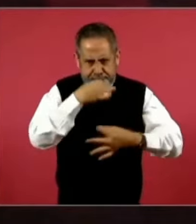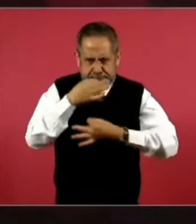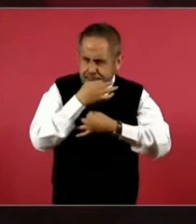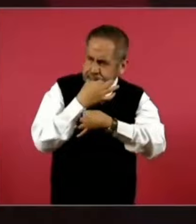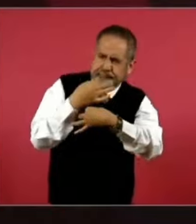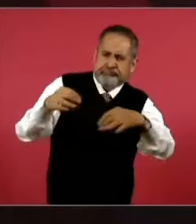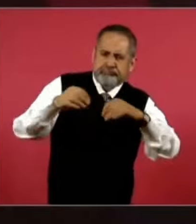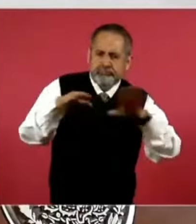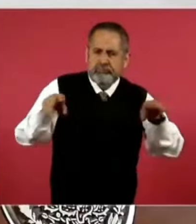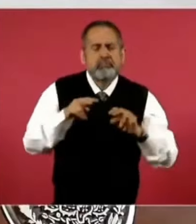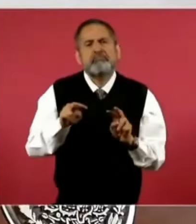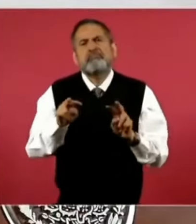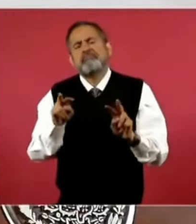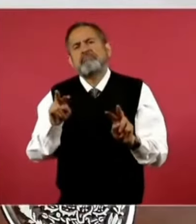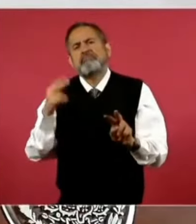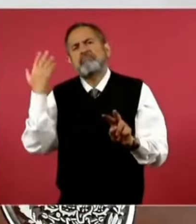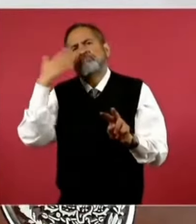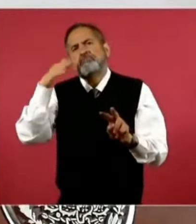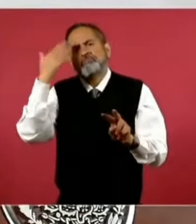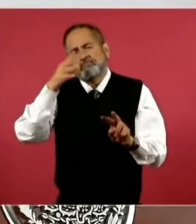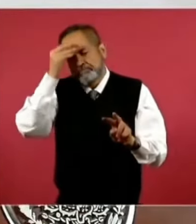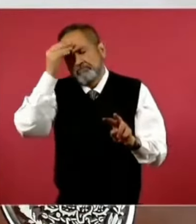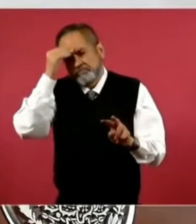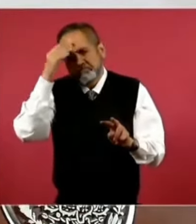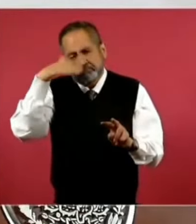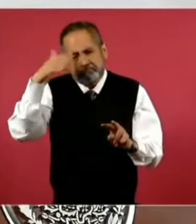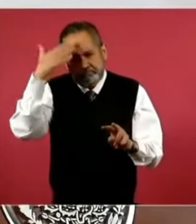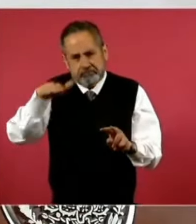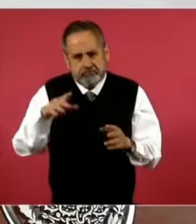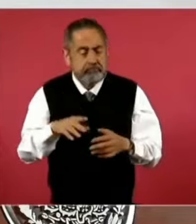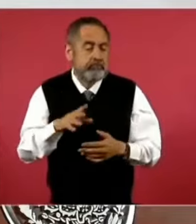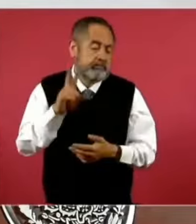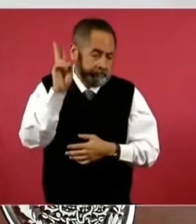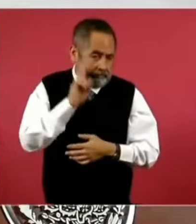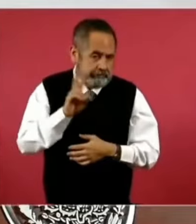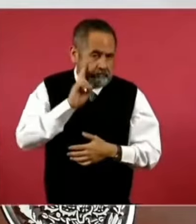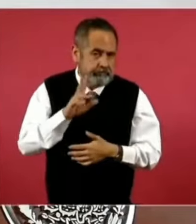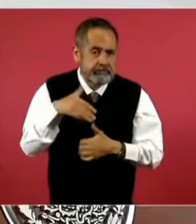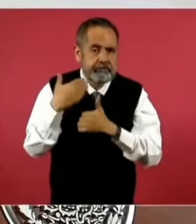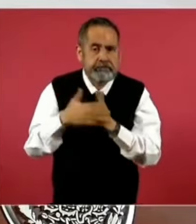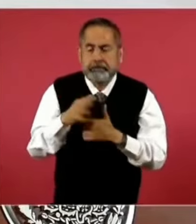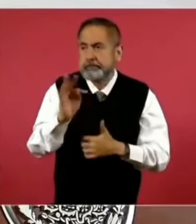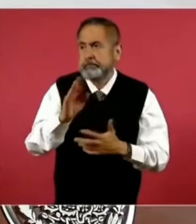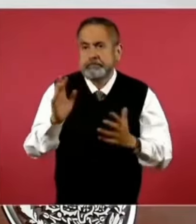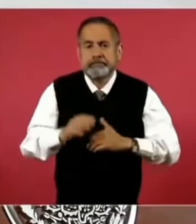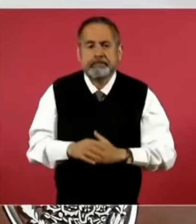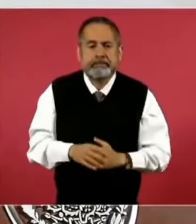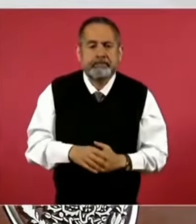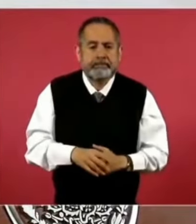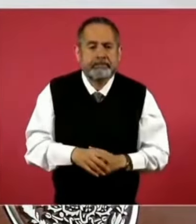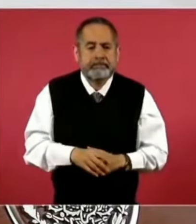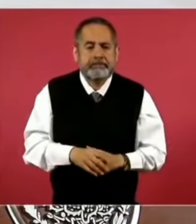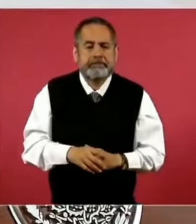si se trata de un asunto que